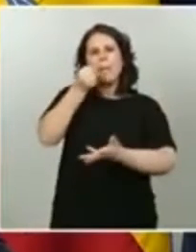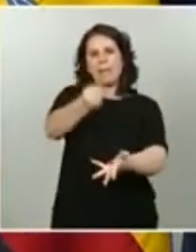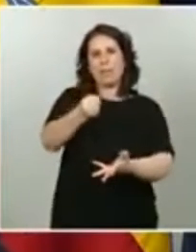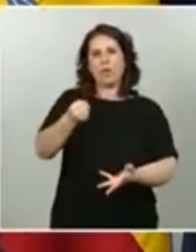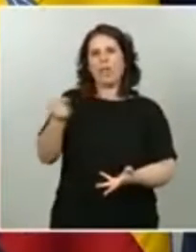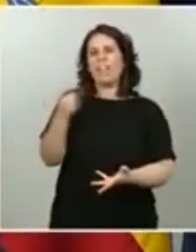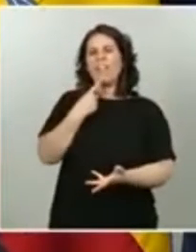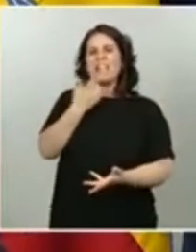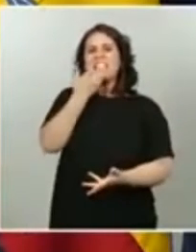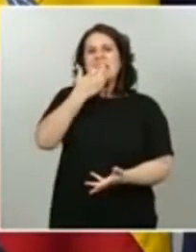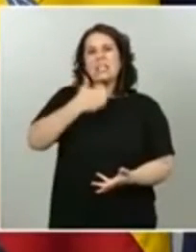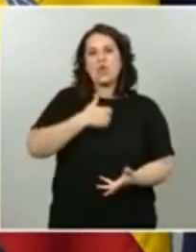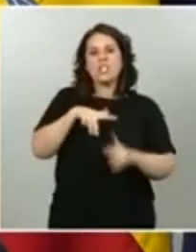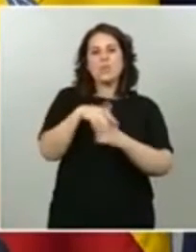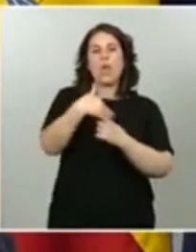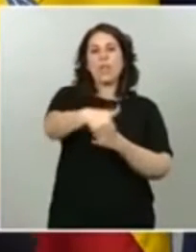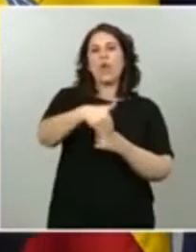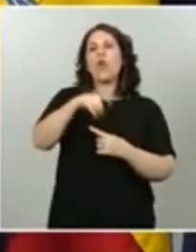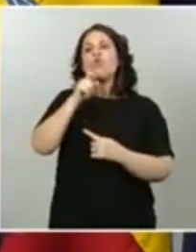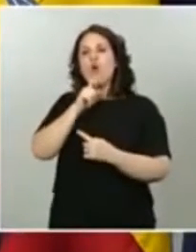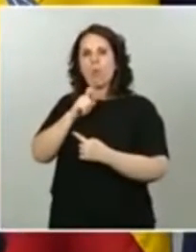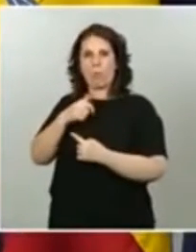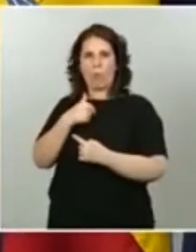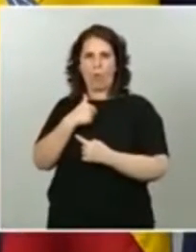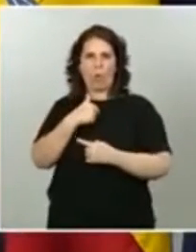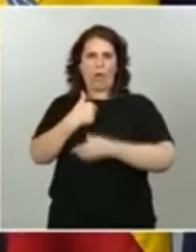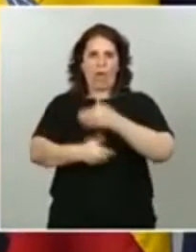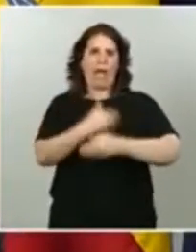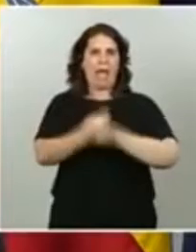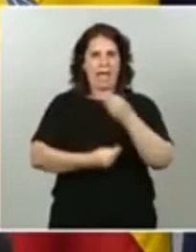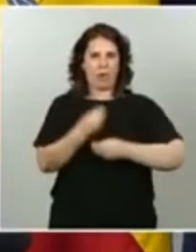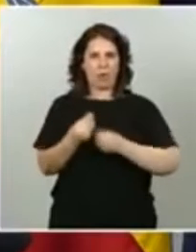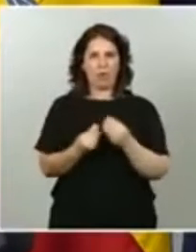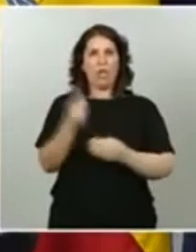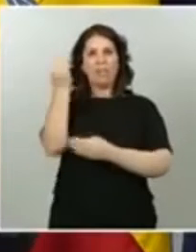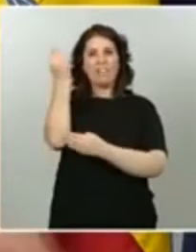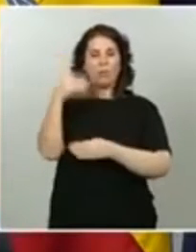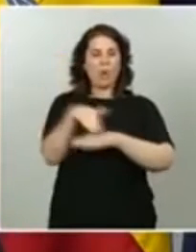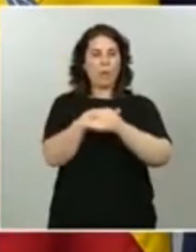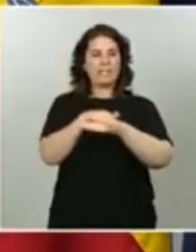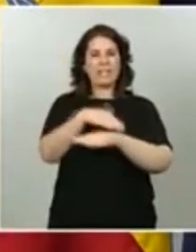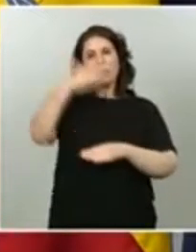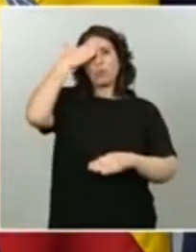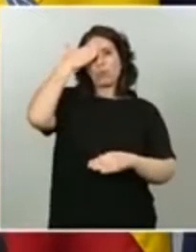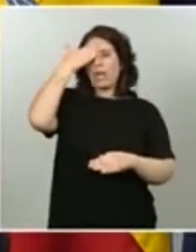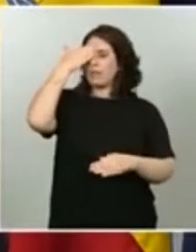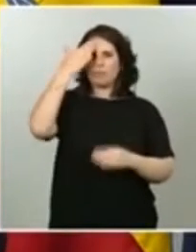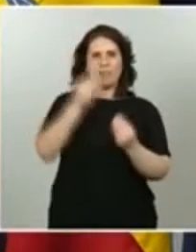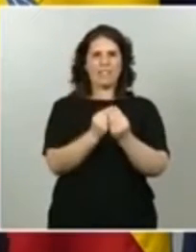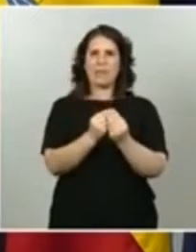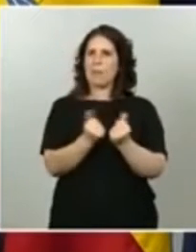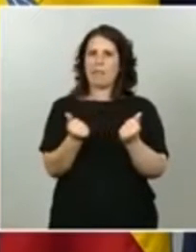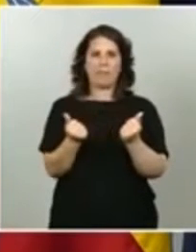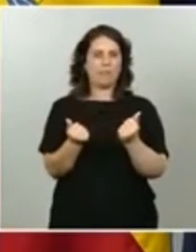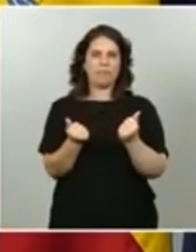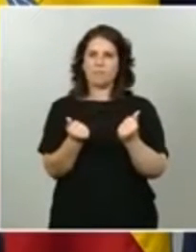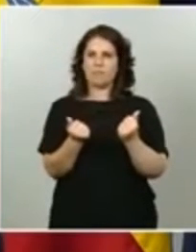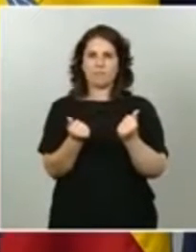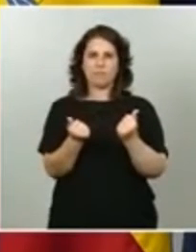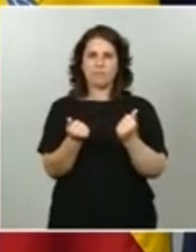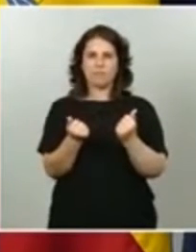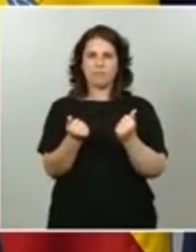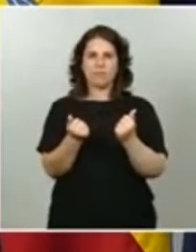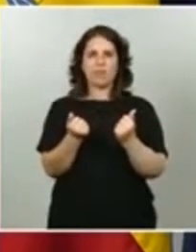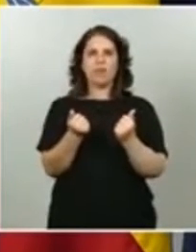yo llego a esta situación, cómo se va a marcar el apoyo. La figura básica ya no es la tutela, que desaparece con esta finalidad. Y quédense con el